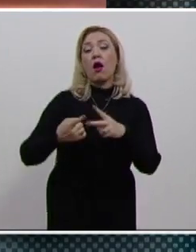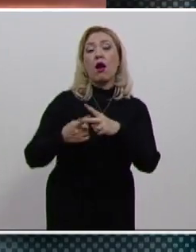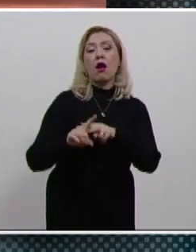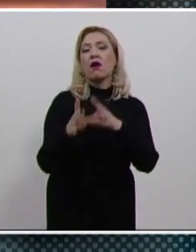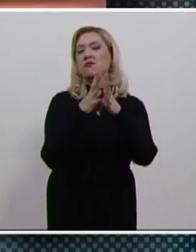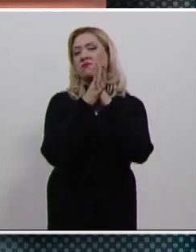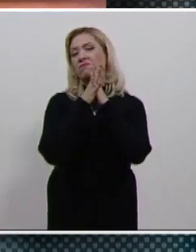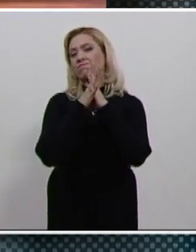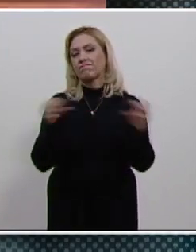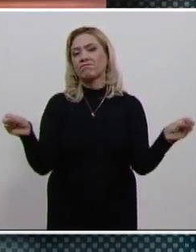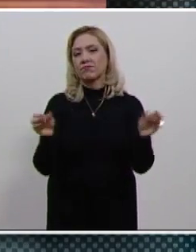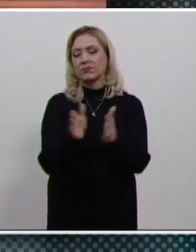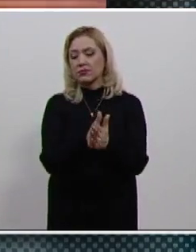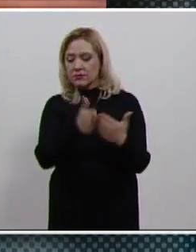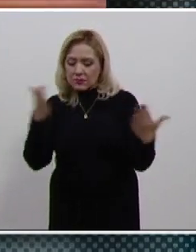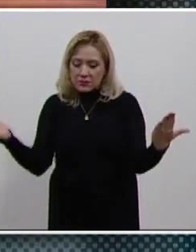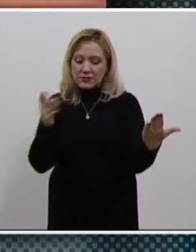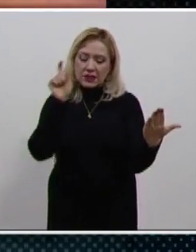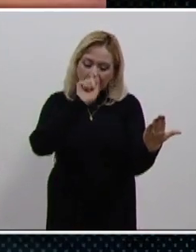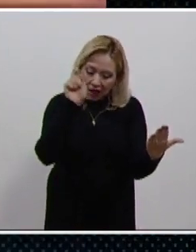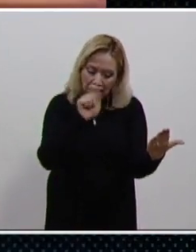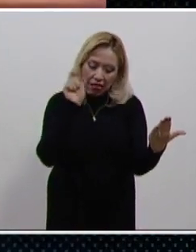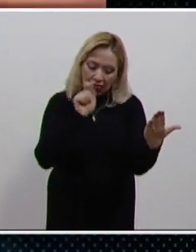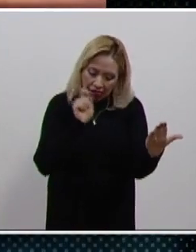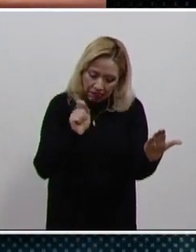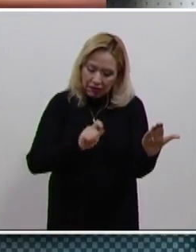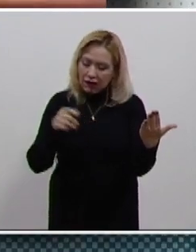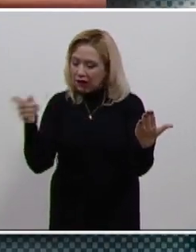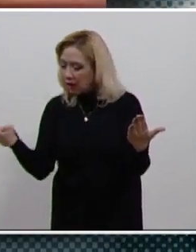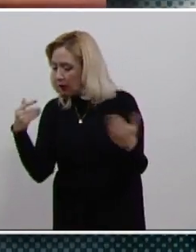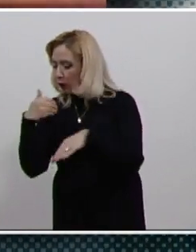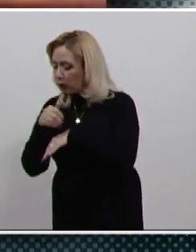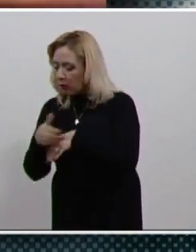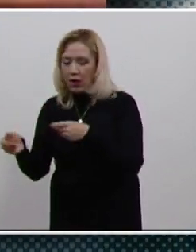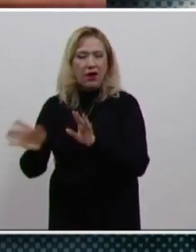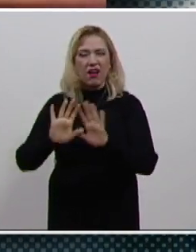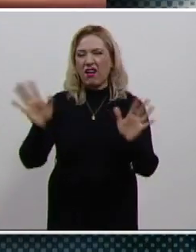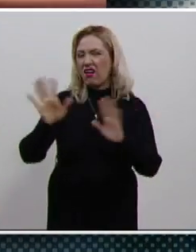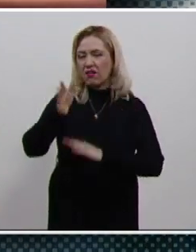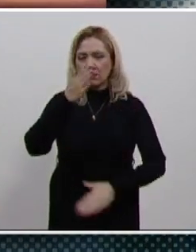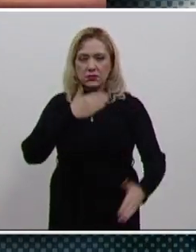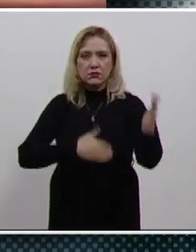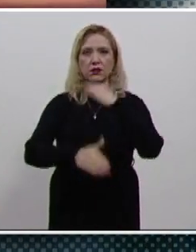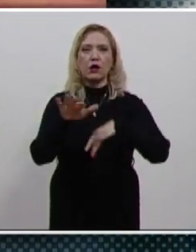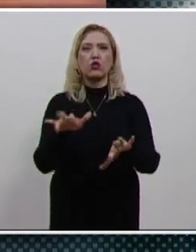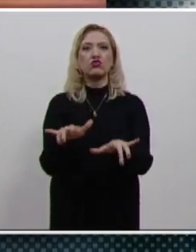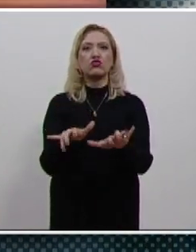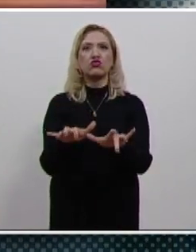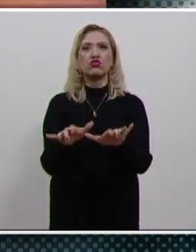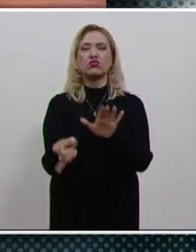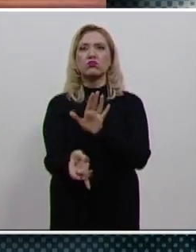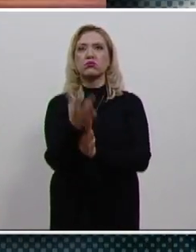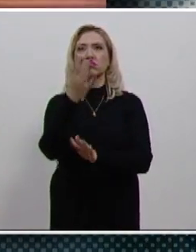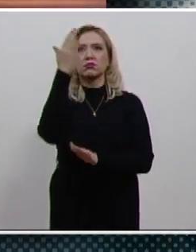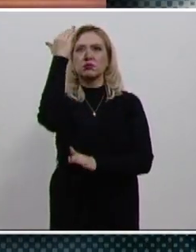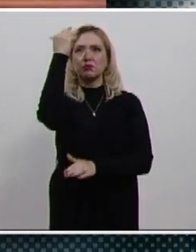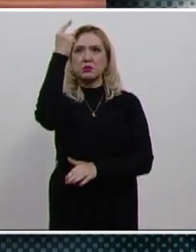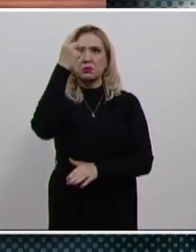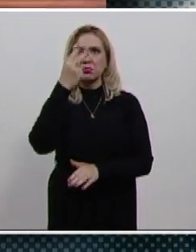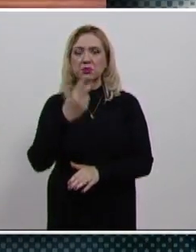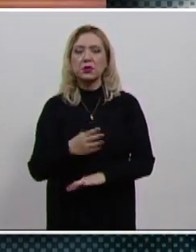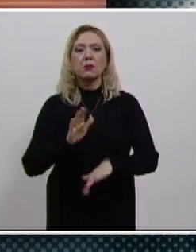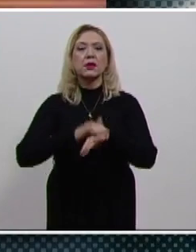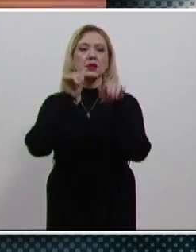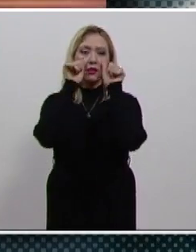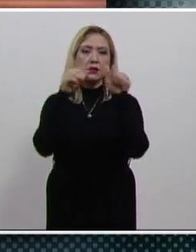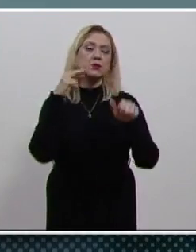libros de registro manuales para transitar exclusivamente a los libros electrónicos, lo que también agilizará la atención